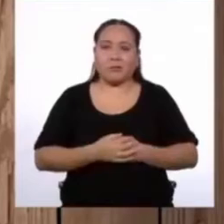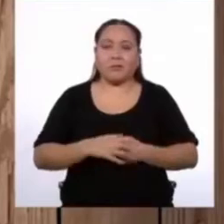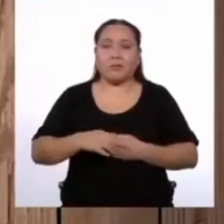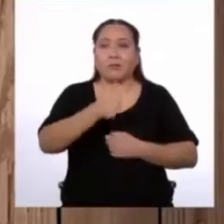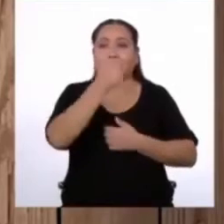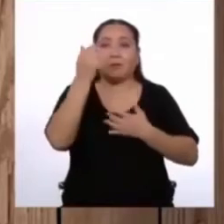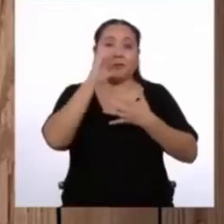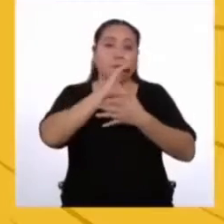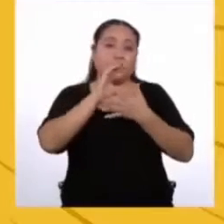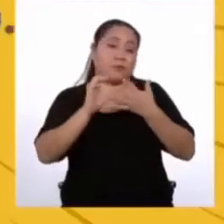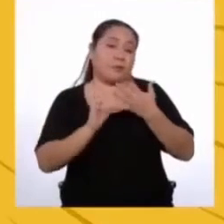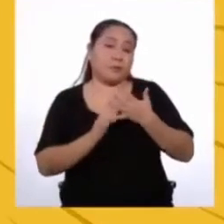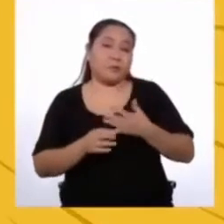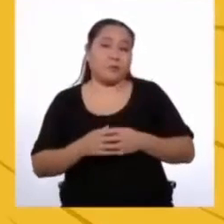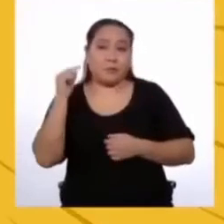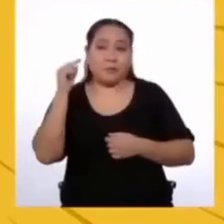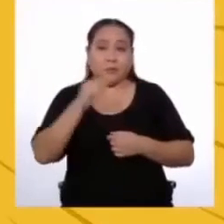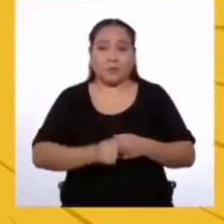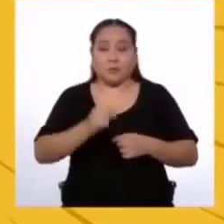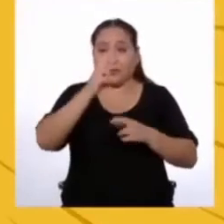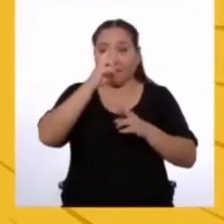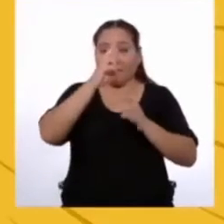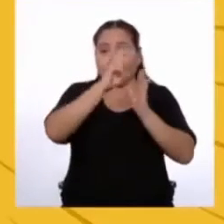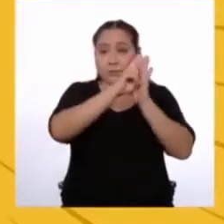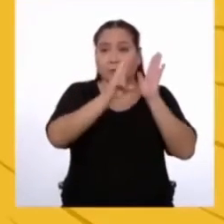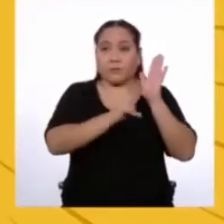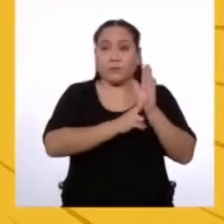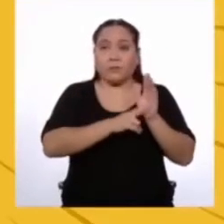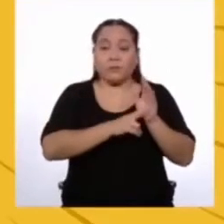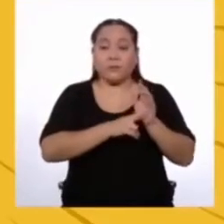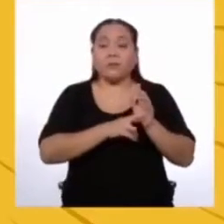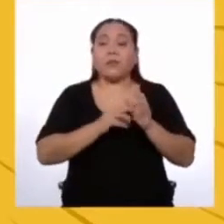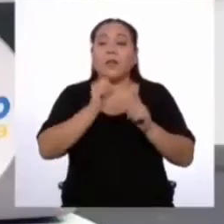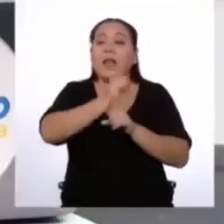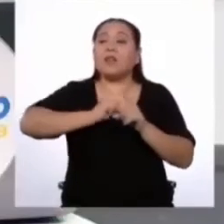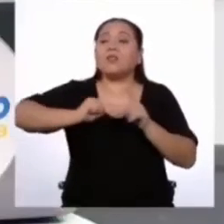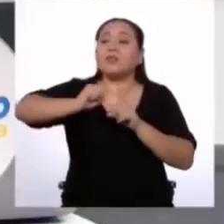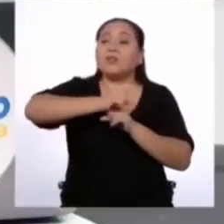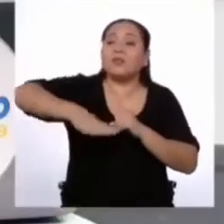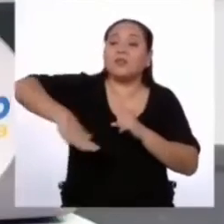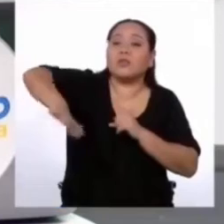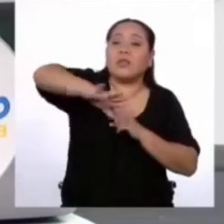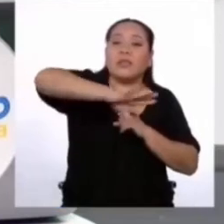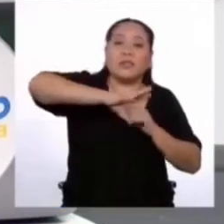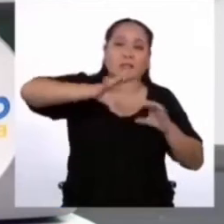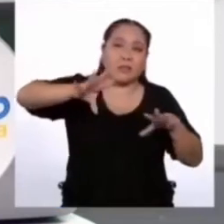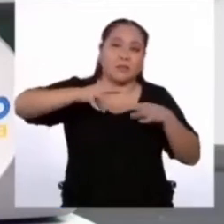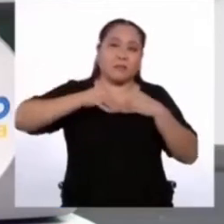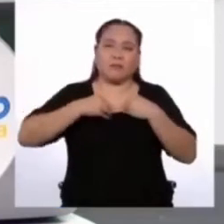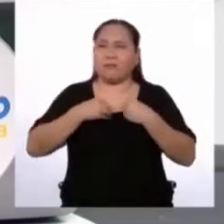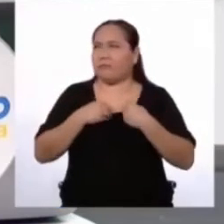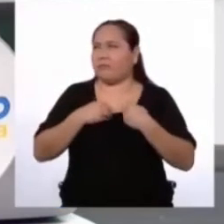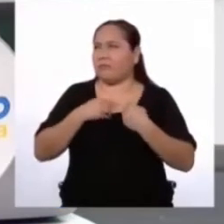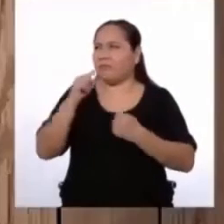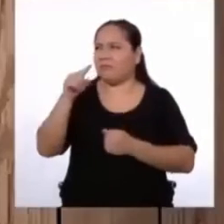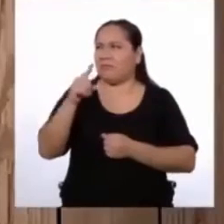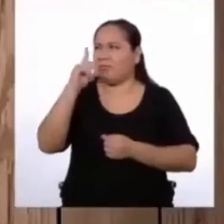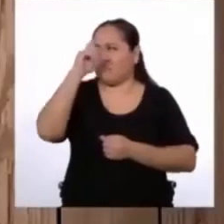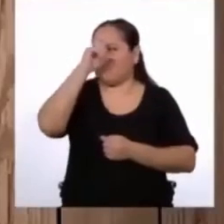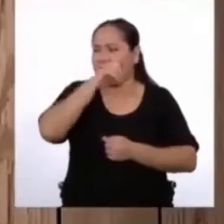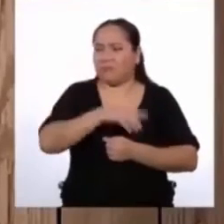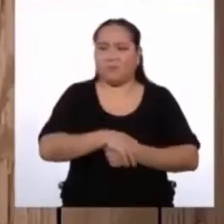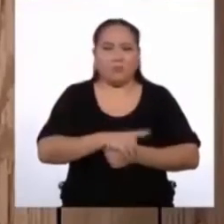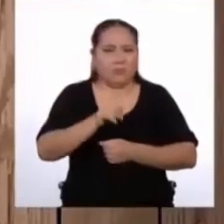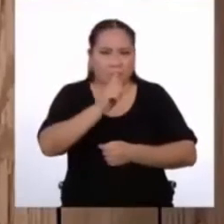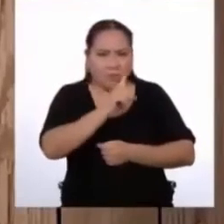Otra característica es que un reglamento debe ser socialmente aceptado. Eso suena un poco complicado. No